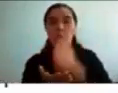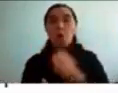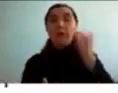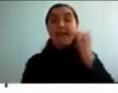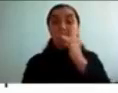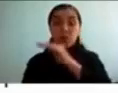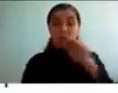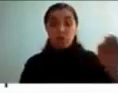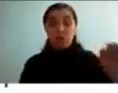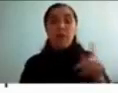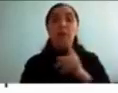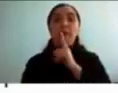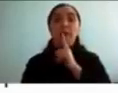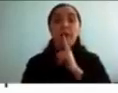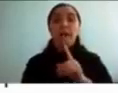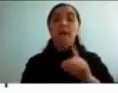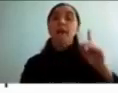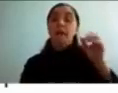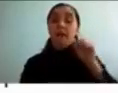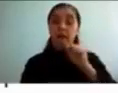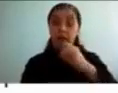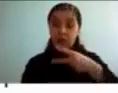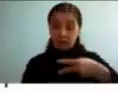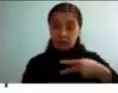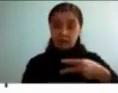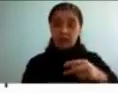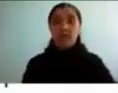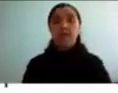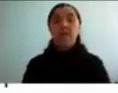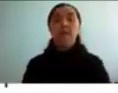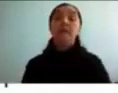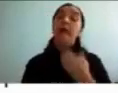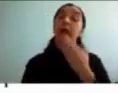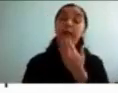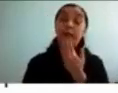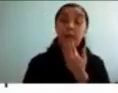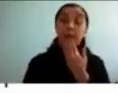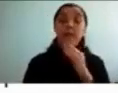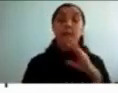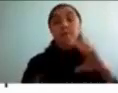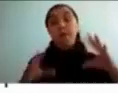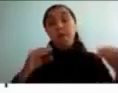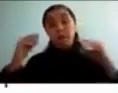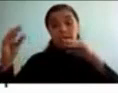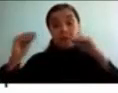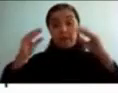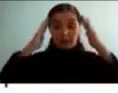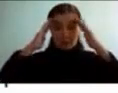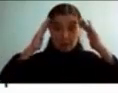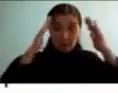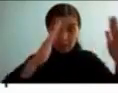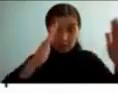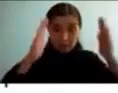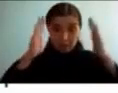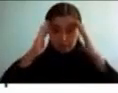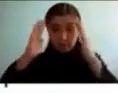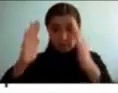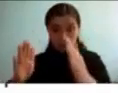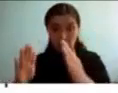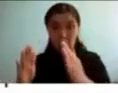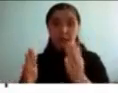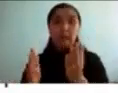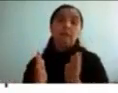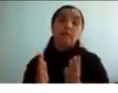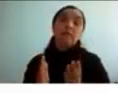y además vamos a hablar de los diferentes enfoques terapéuticos para mejorar la funcionalidad de estos